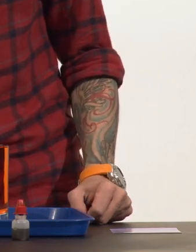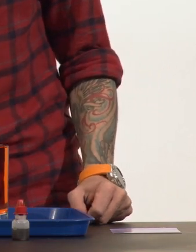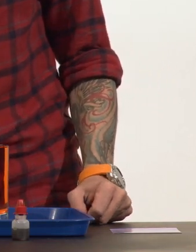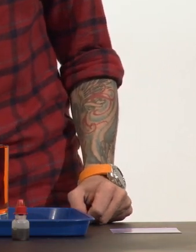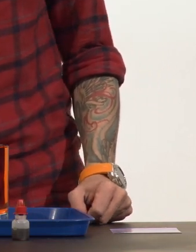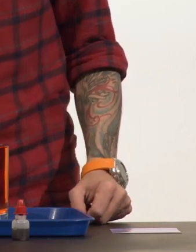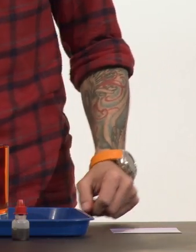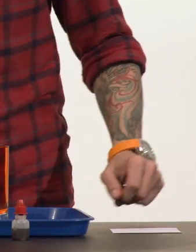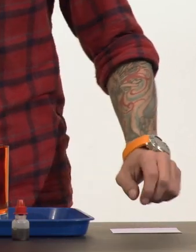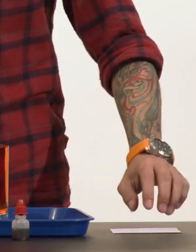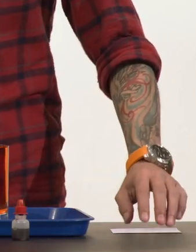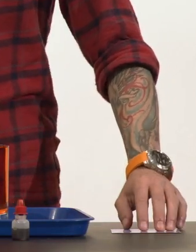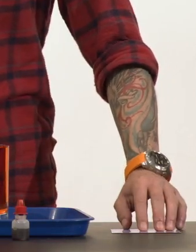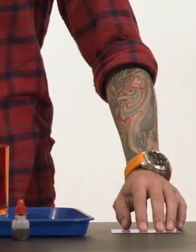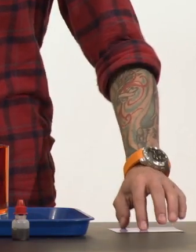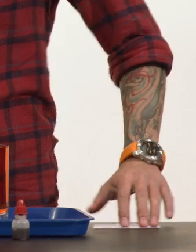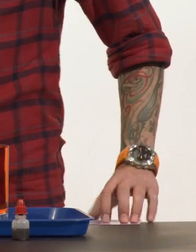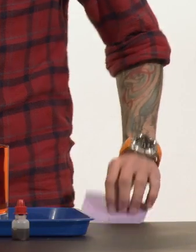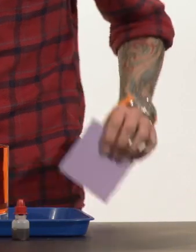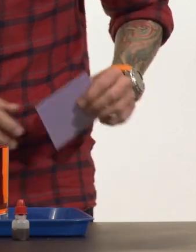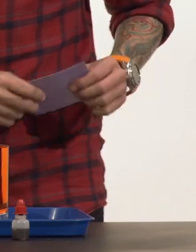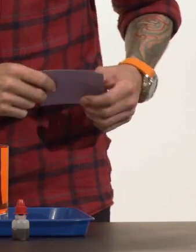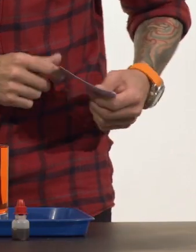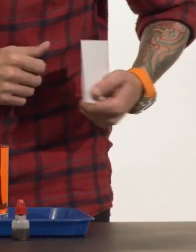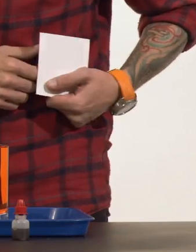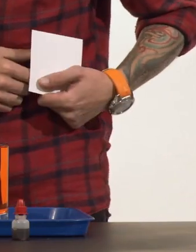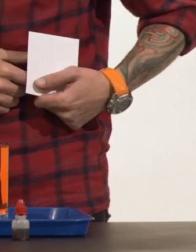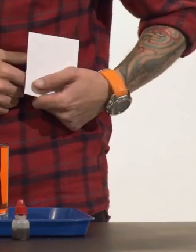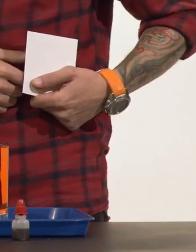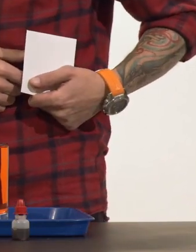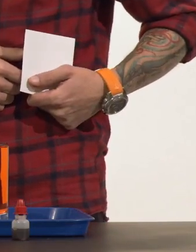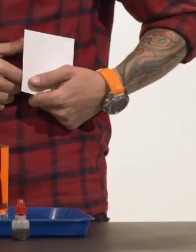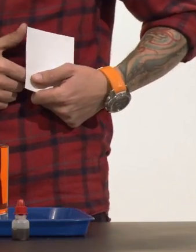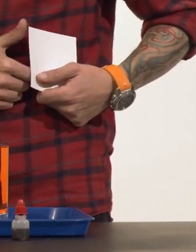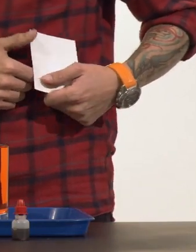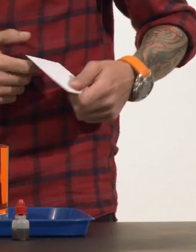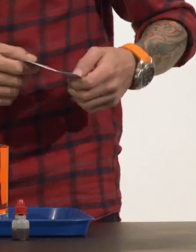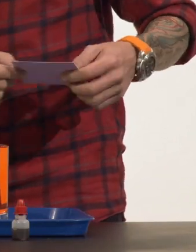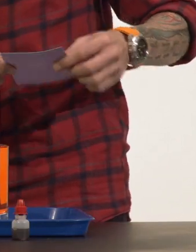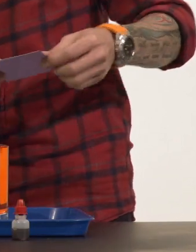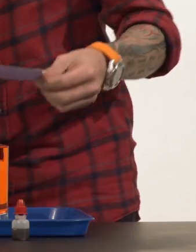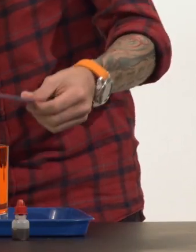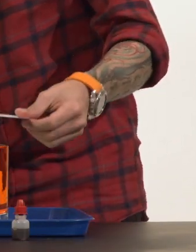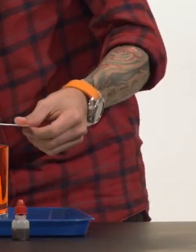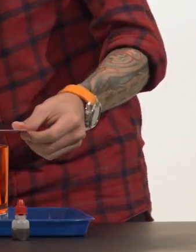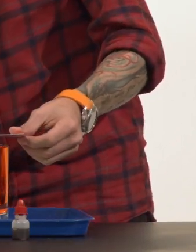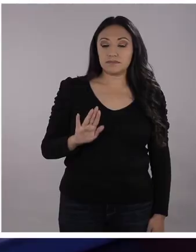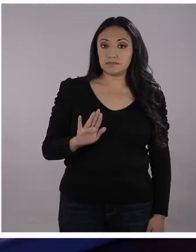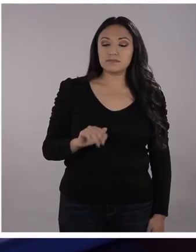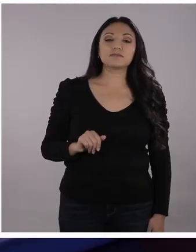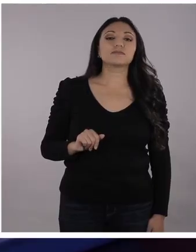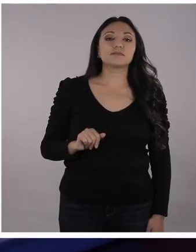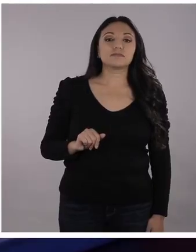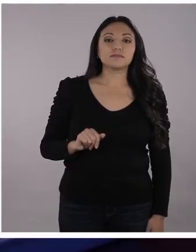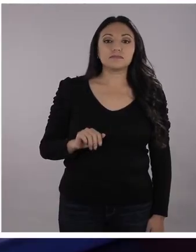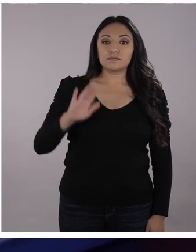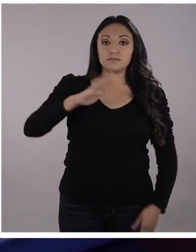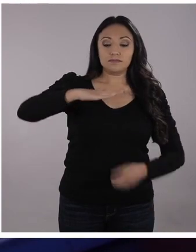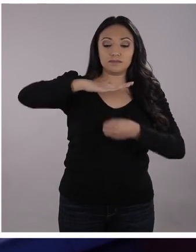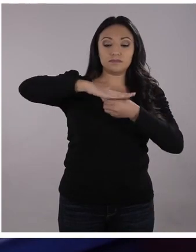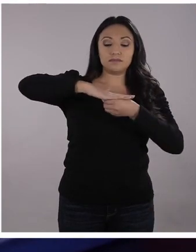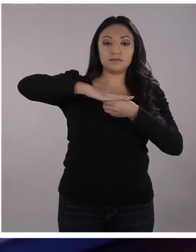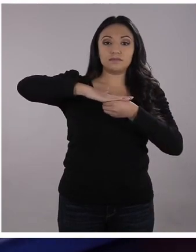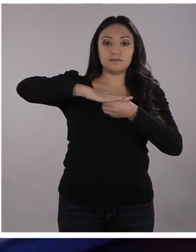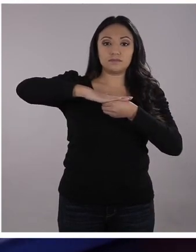Y estamos. Muy bien. El pedazo de cartulina, Santi, vas a colocarlo, por favor, sobre el vaso de agua caliente. Listo, así. Sí,